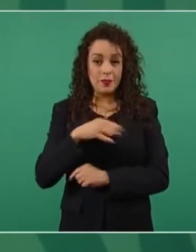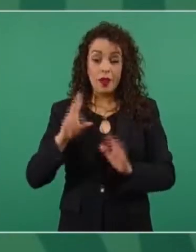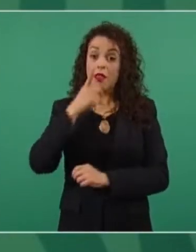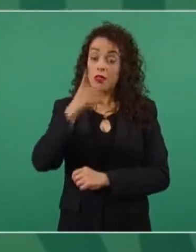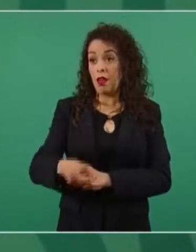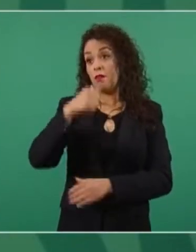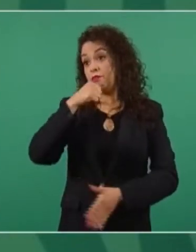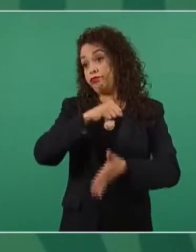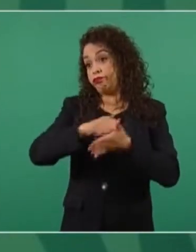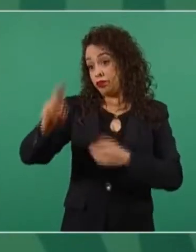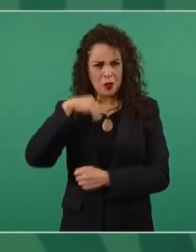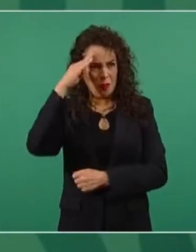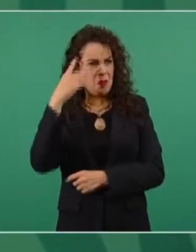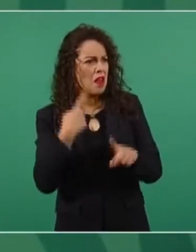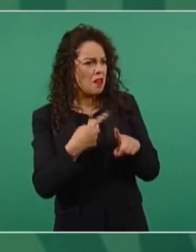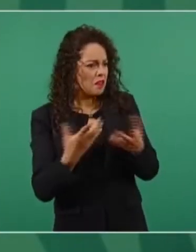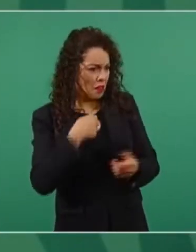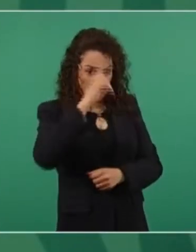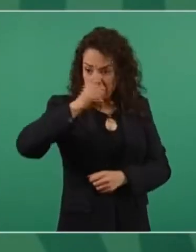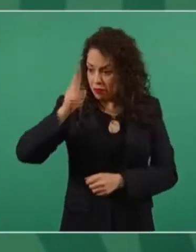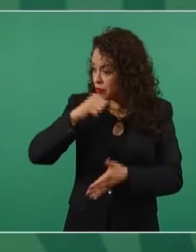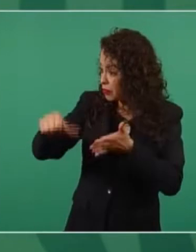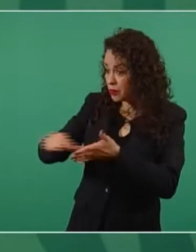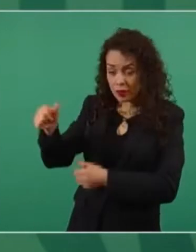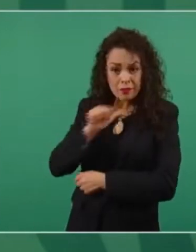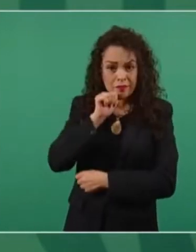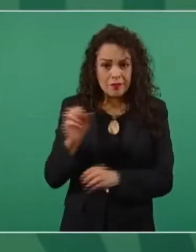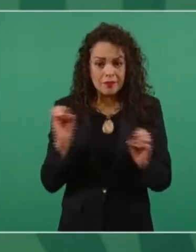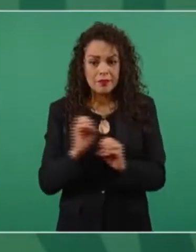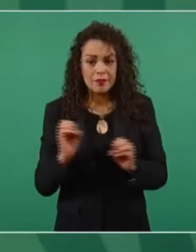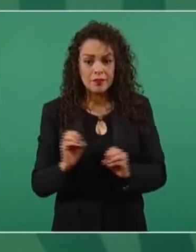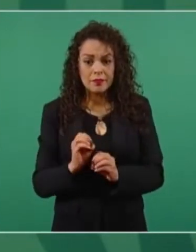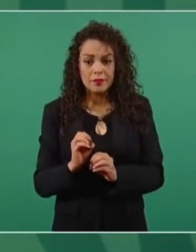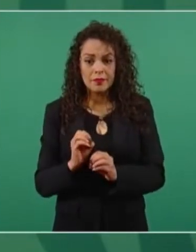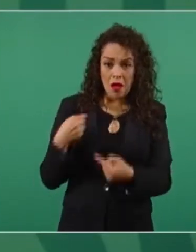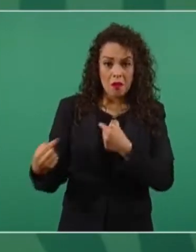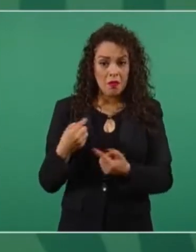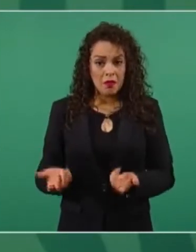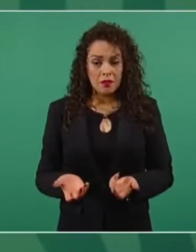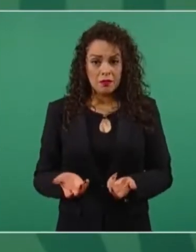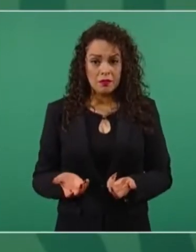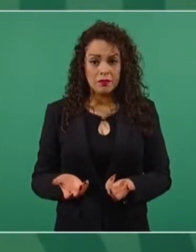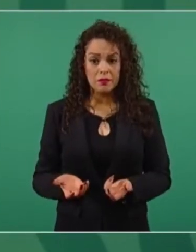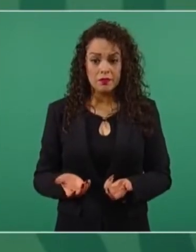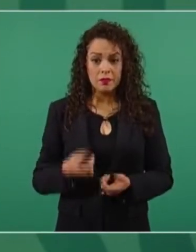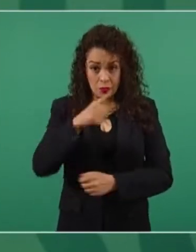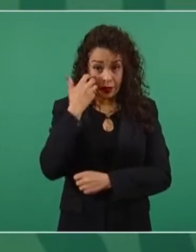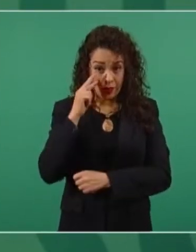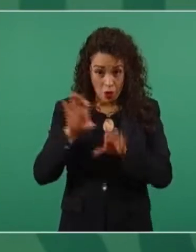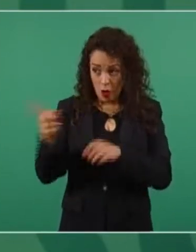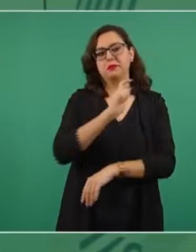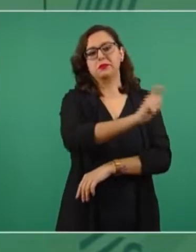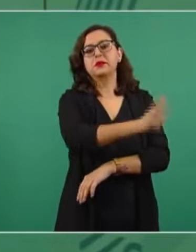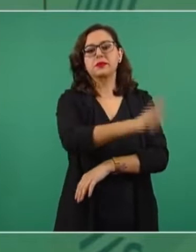censura. ¿A quién se le censura? Nadie. Aguilar Camín me insulta. ¿Quieren ver cómo me insulta?